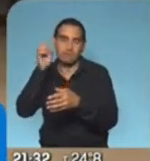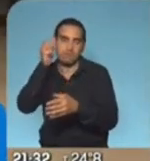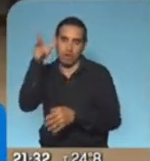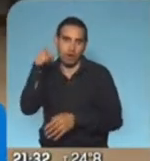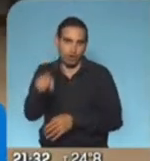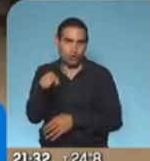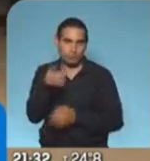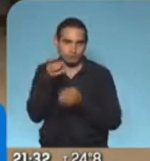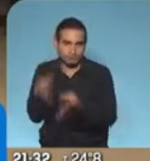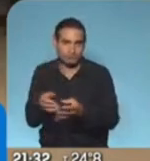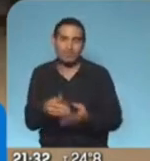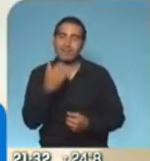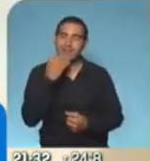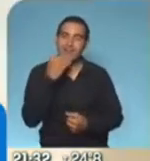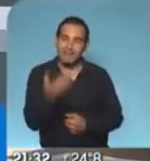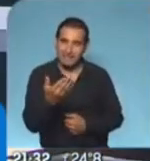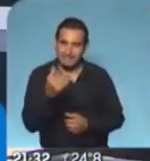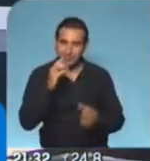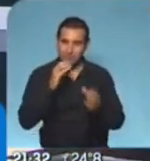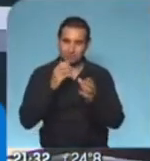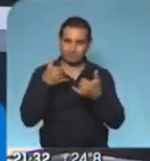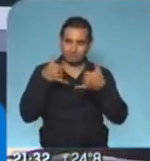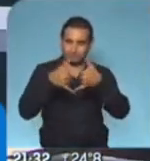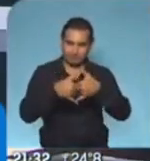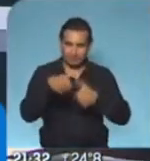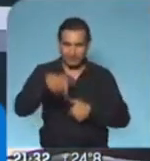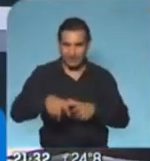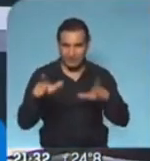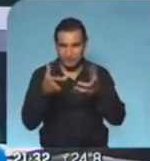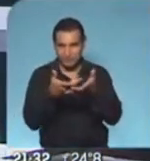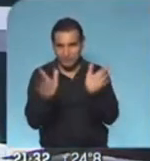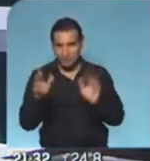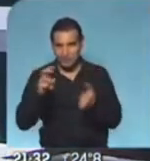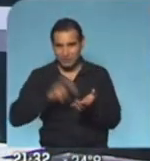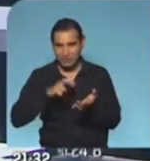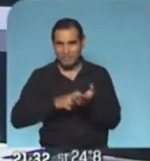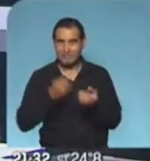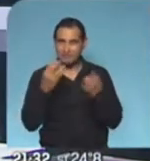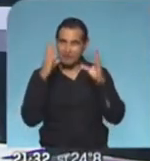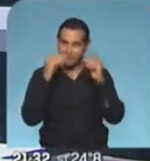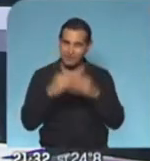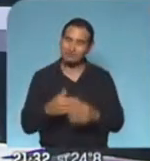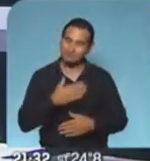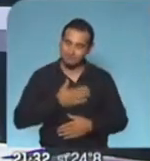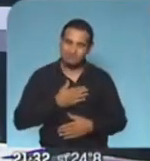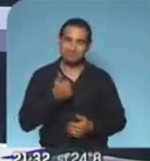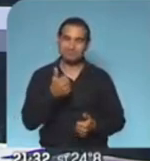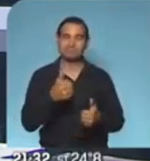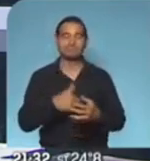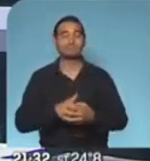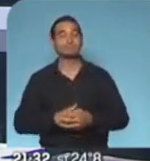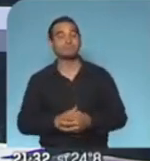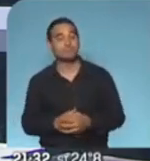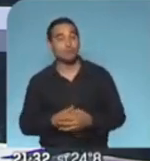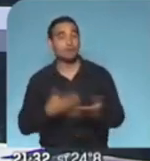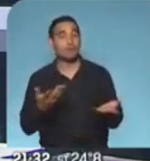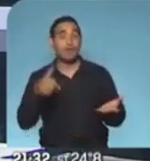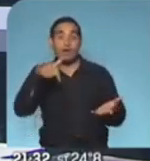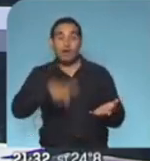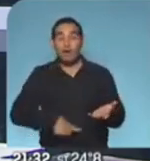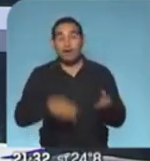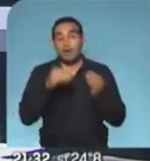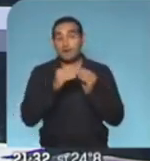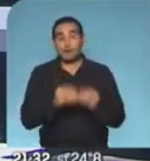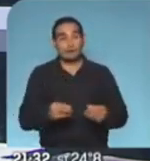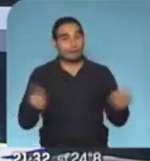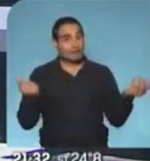Gracias, Cristian, por esta comunicación telefónica con Televisión Pública Noticias. Que tengas buenas noches. favor, hasta luego. luego. Y con esto nosotros le tenemos que poner